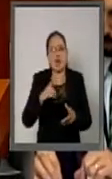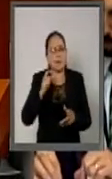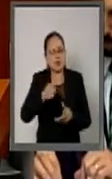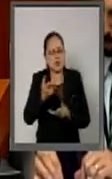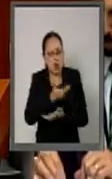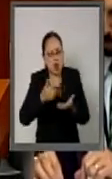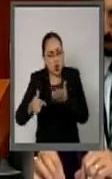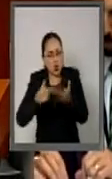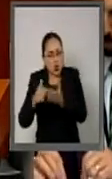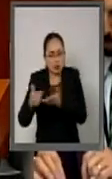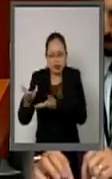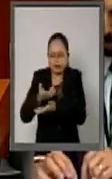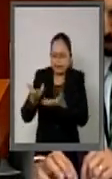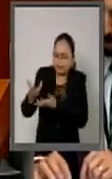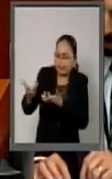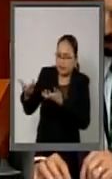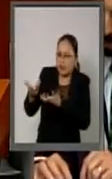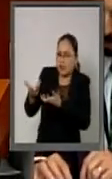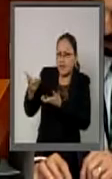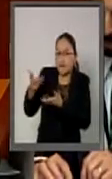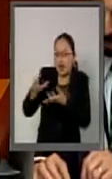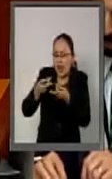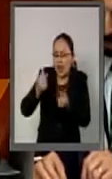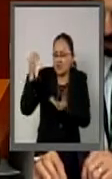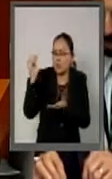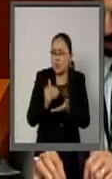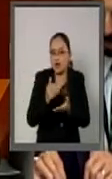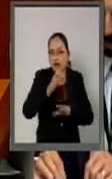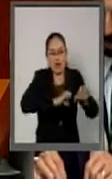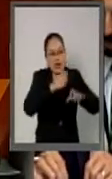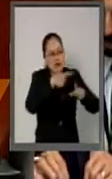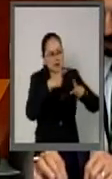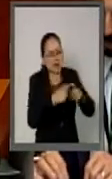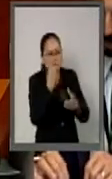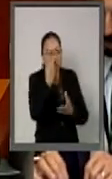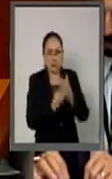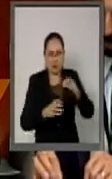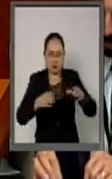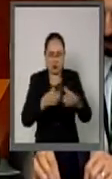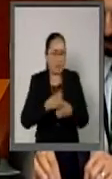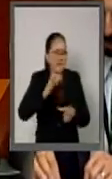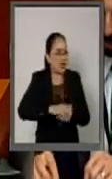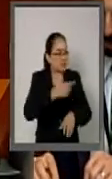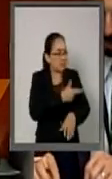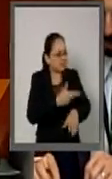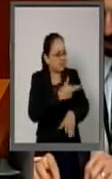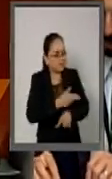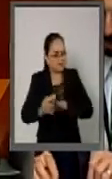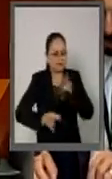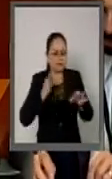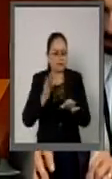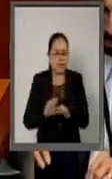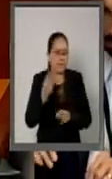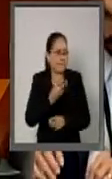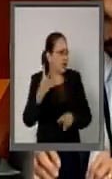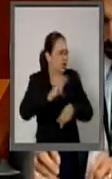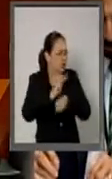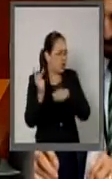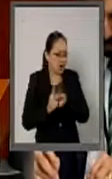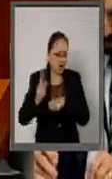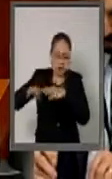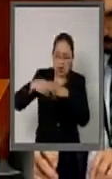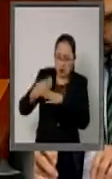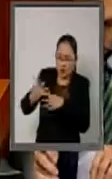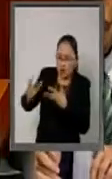diplomáticas, eso nos permite gastar menos en las embajadas y ser más eficaces en varios países del